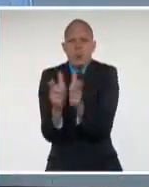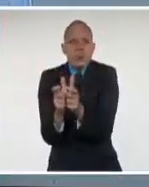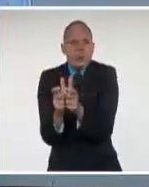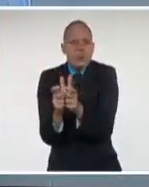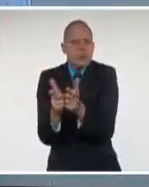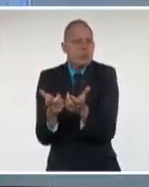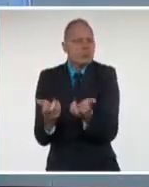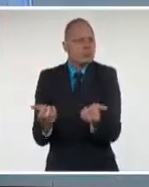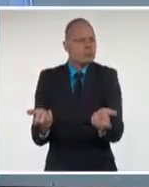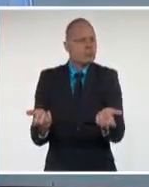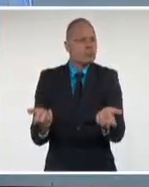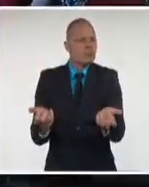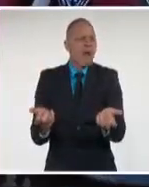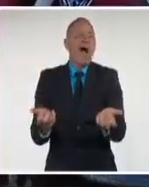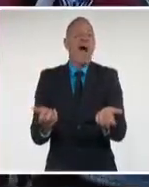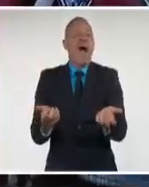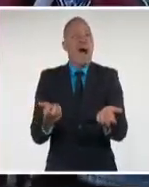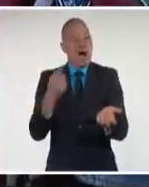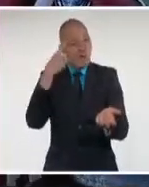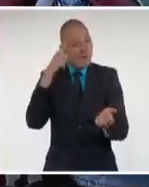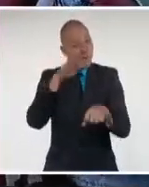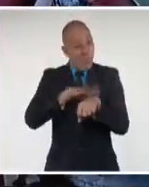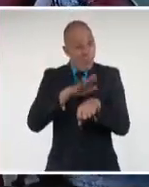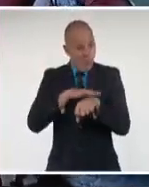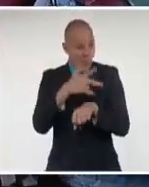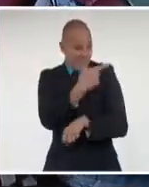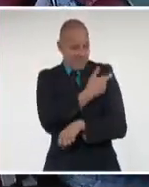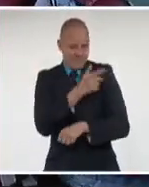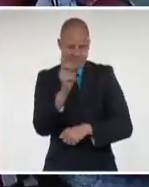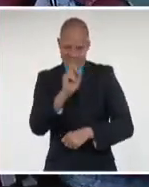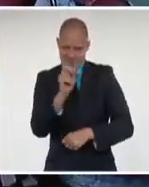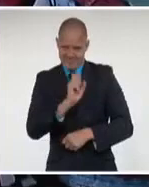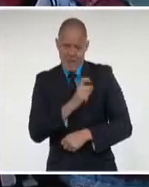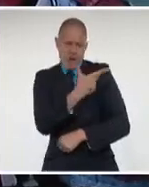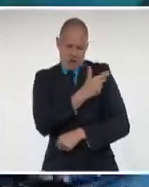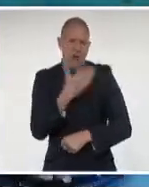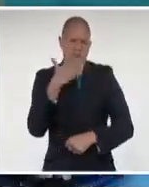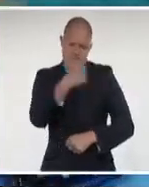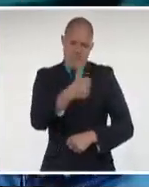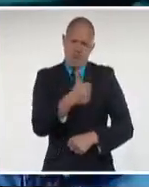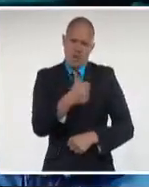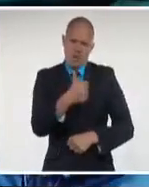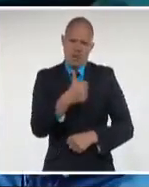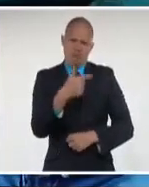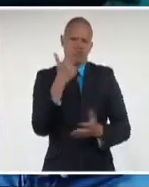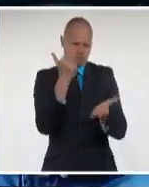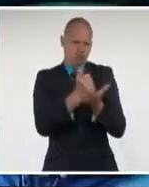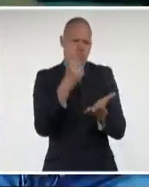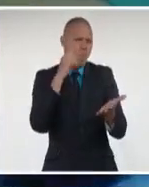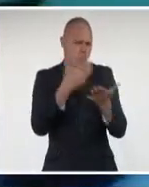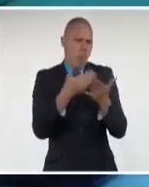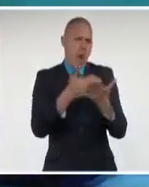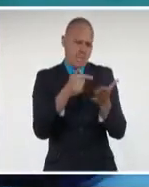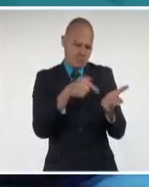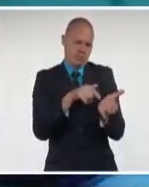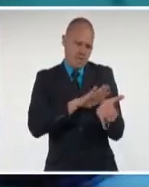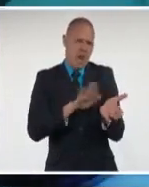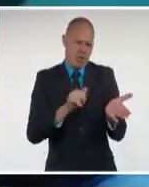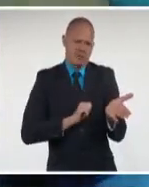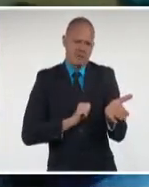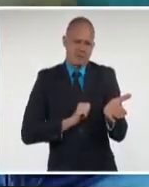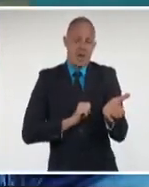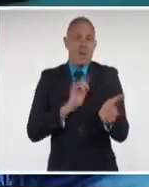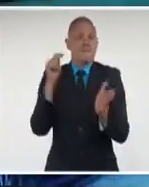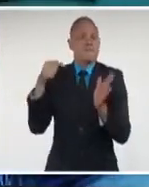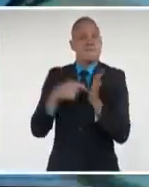vacunales del mal que hoy vivimos. Ellos son seguros y eficaces, está demostrado. Pero hay elementos que no podemos pasar por